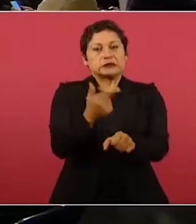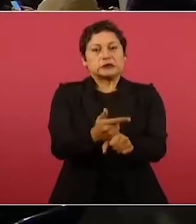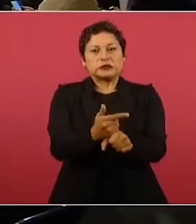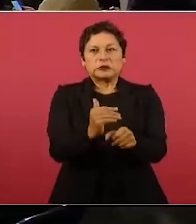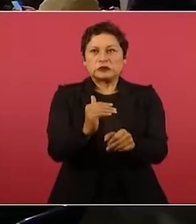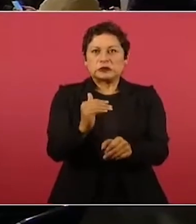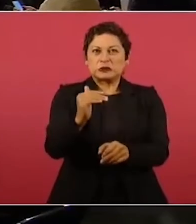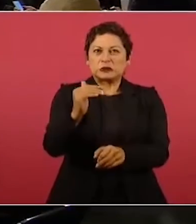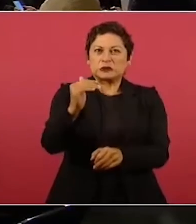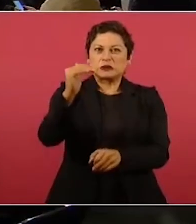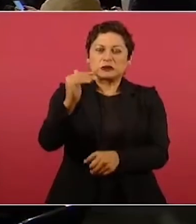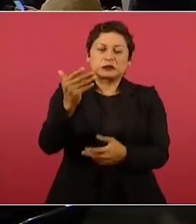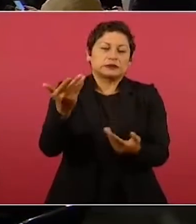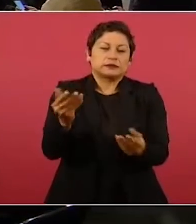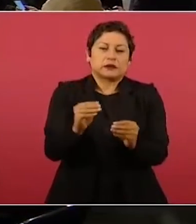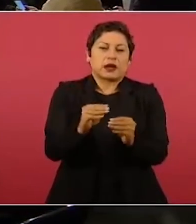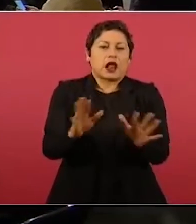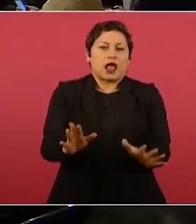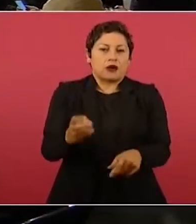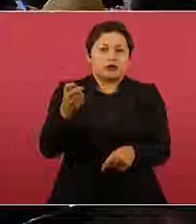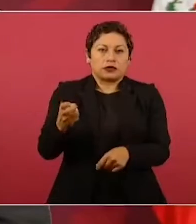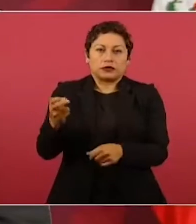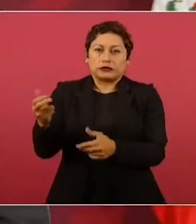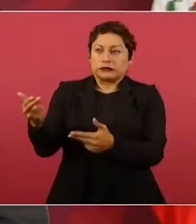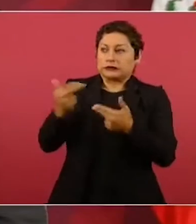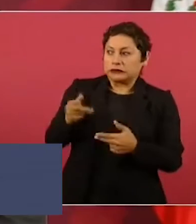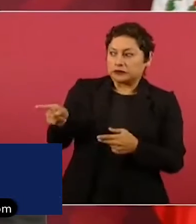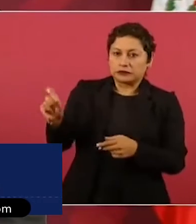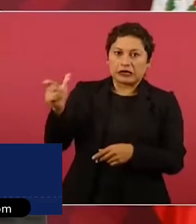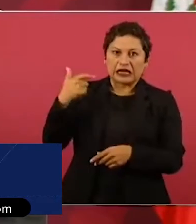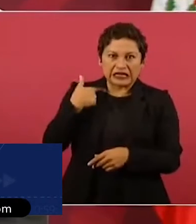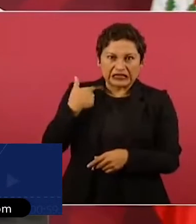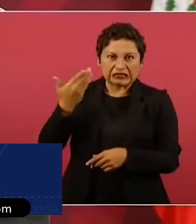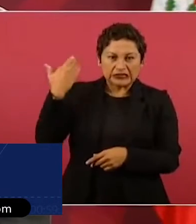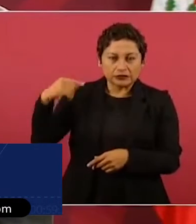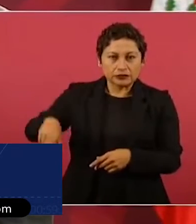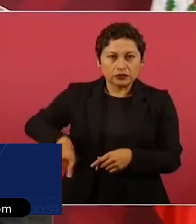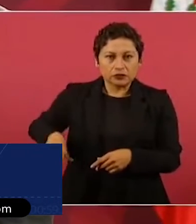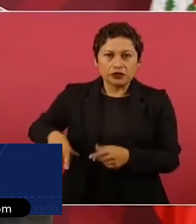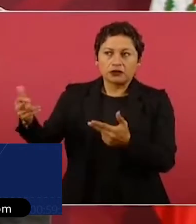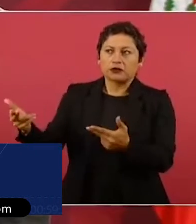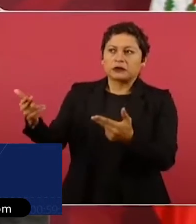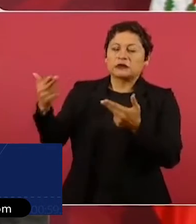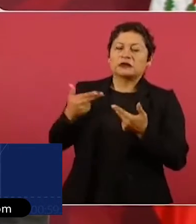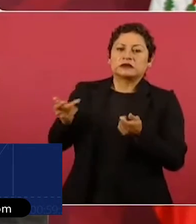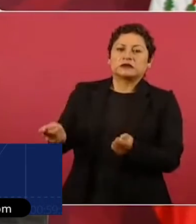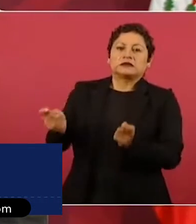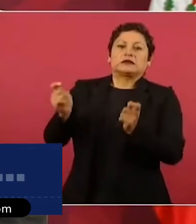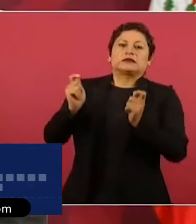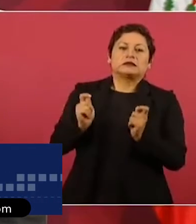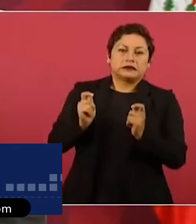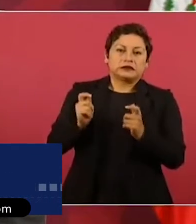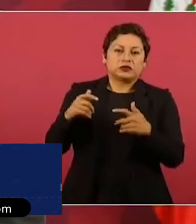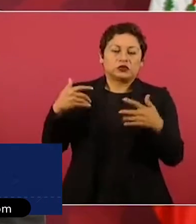esa herencia como otras más, pero vamos